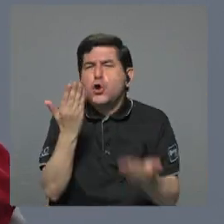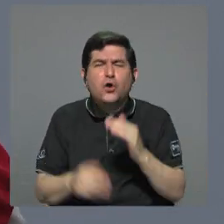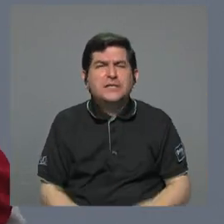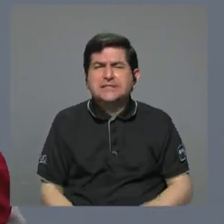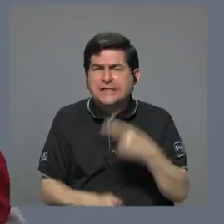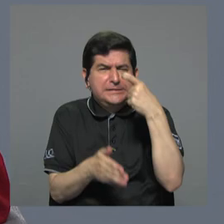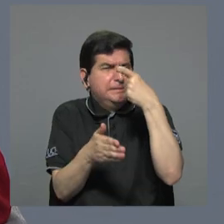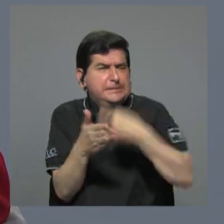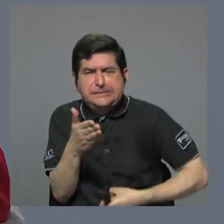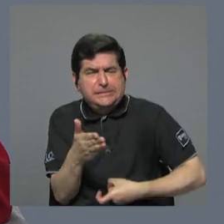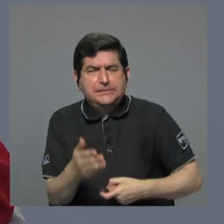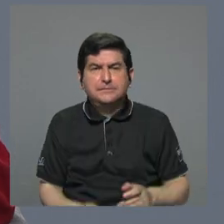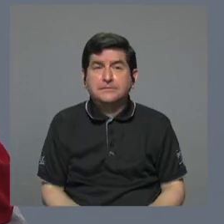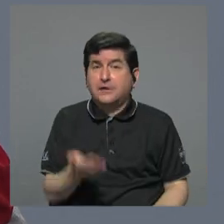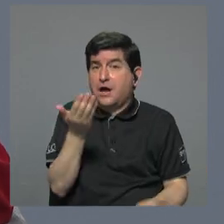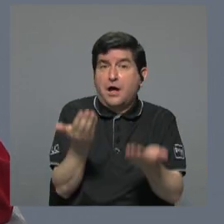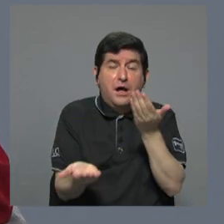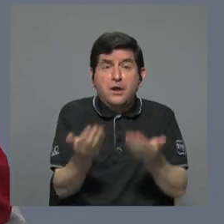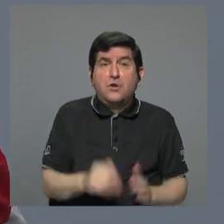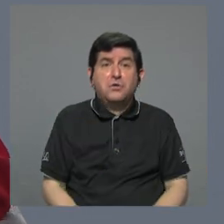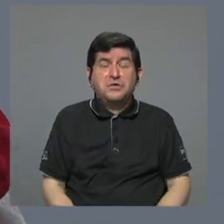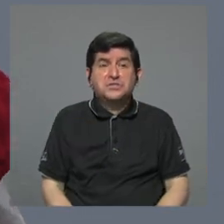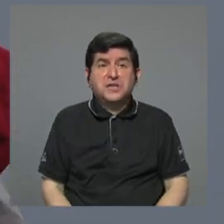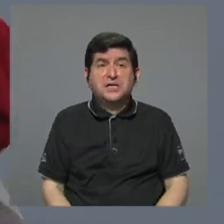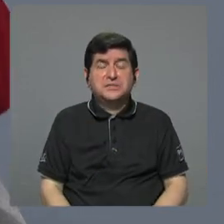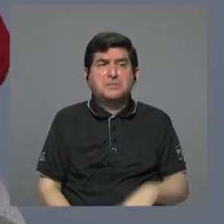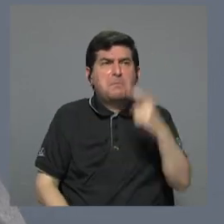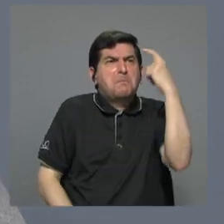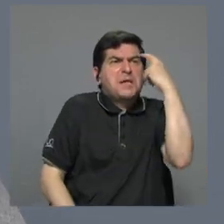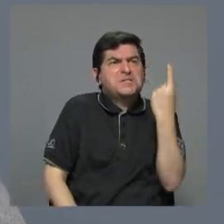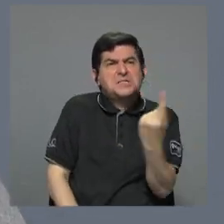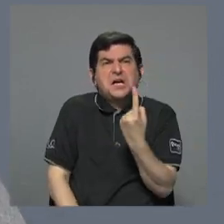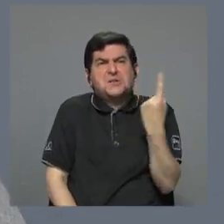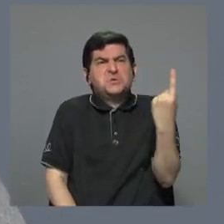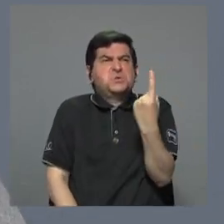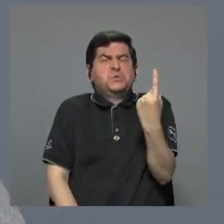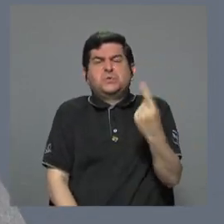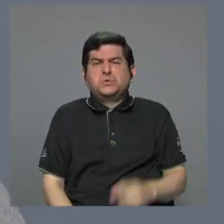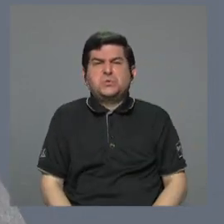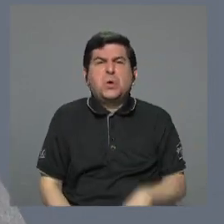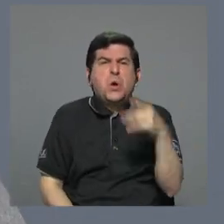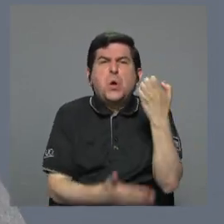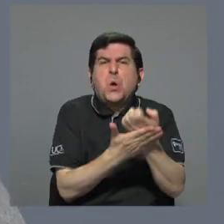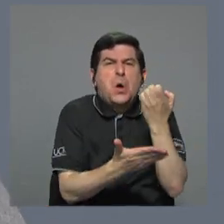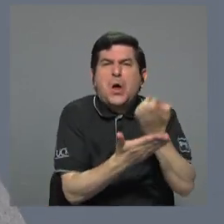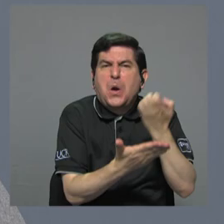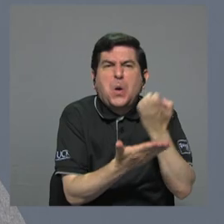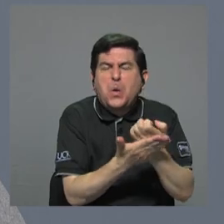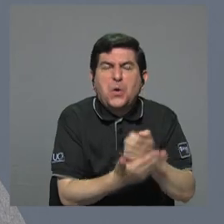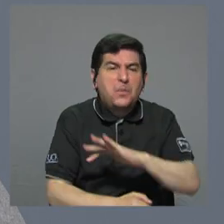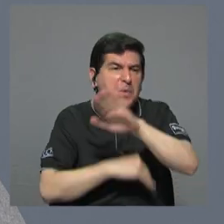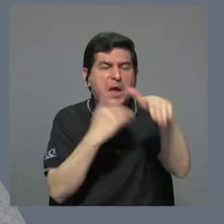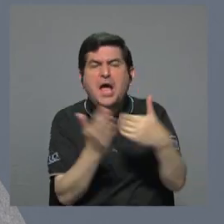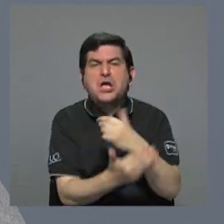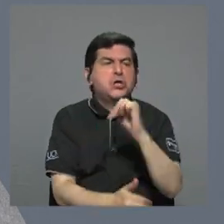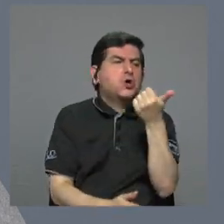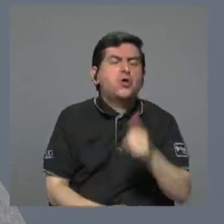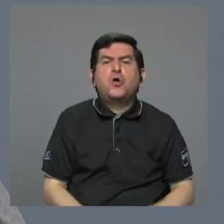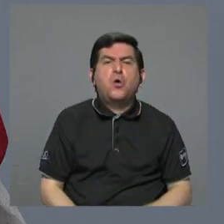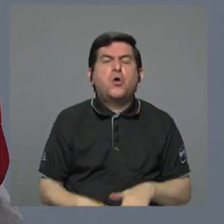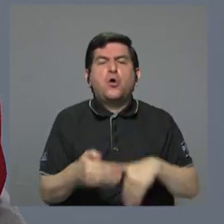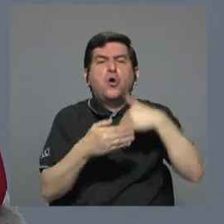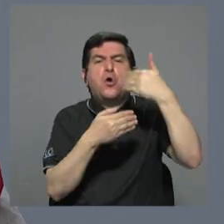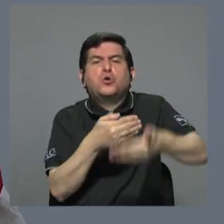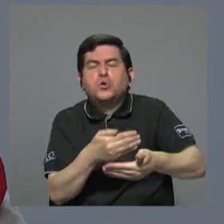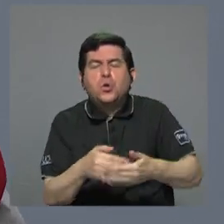rigidez con lo que se da. Y pensar que solamente es la economía y que todo lo demás viene por goteo,